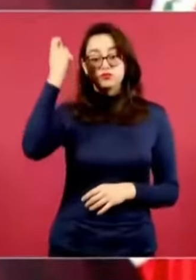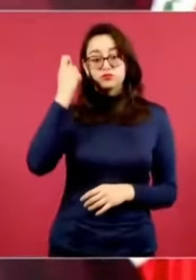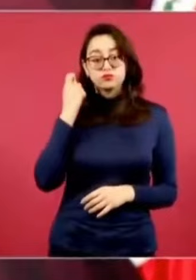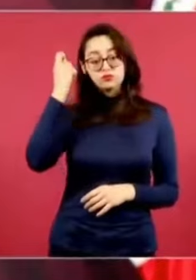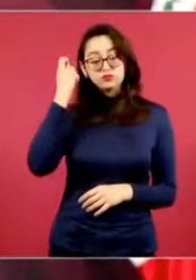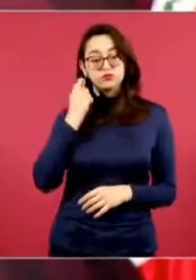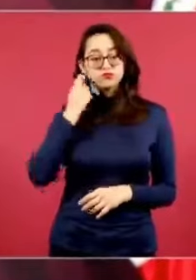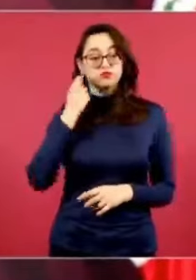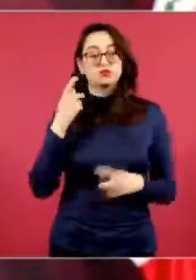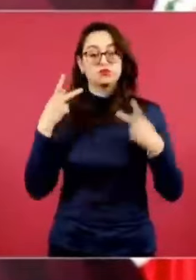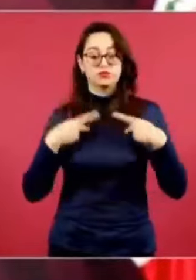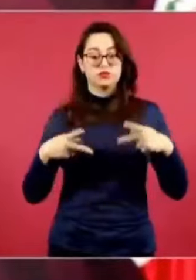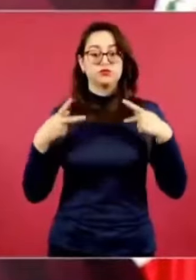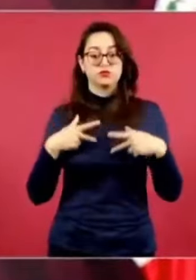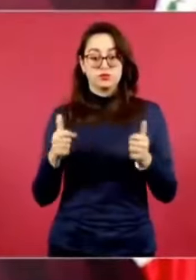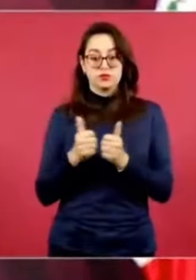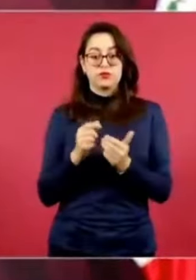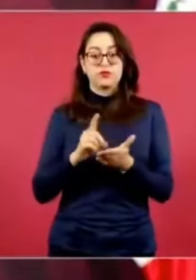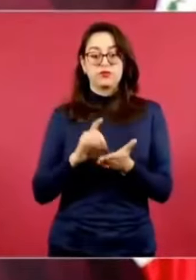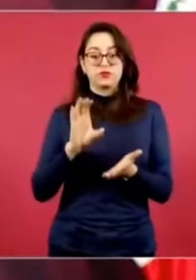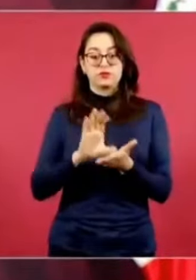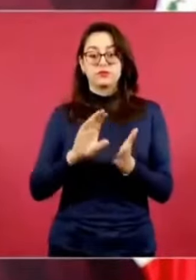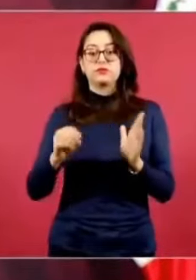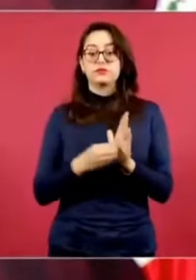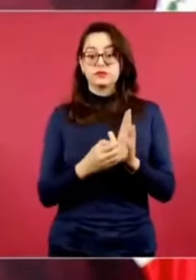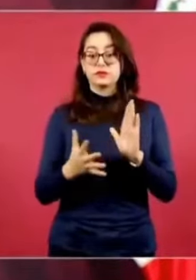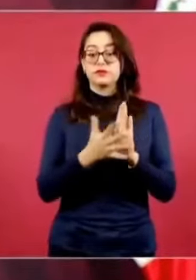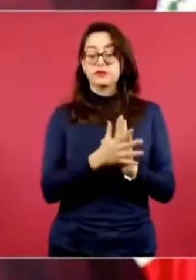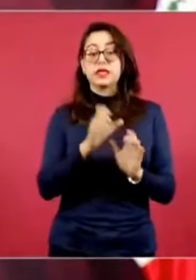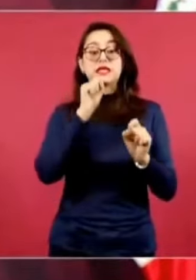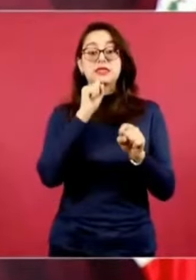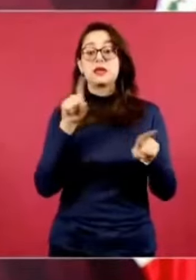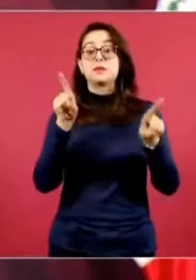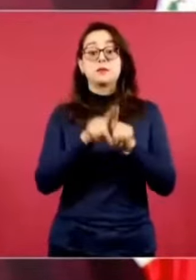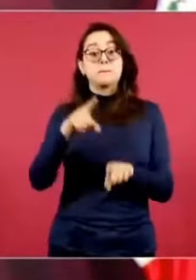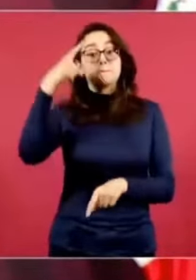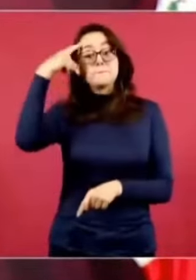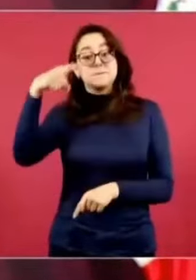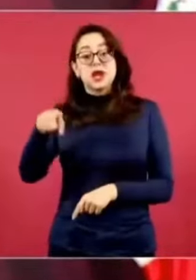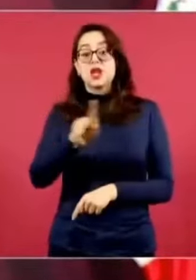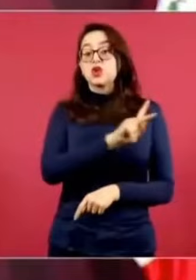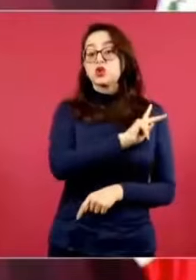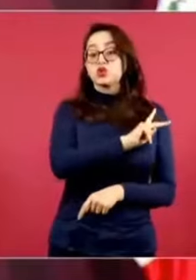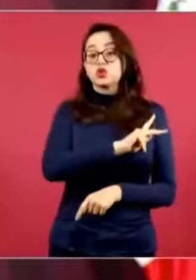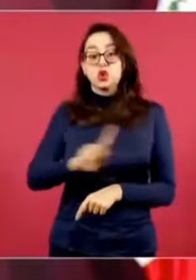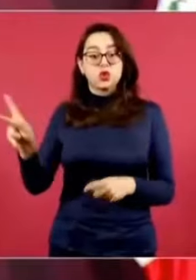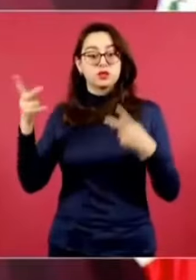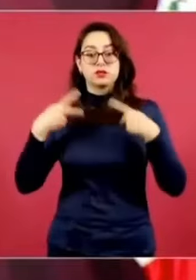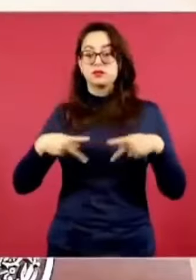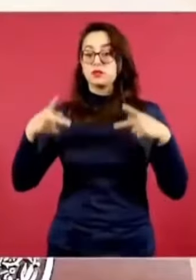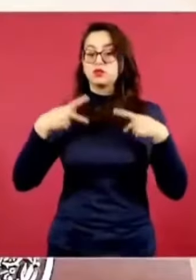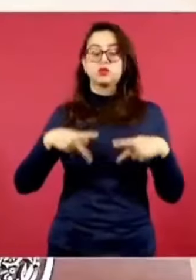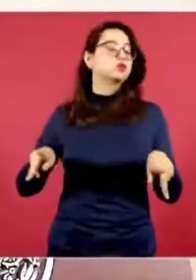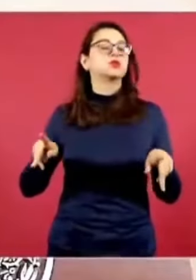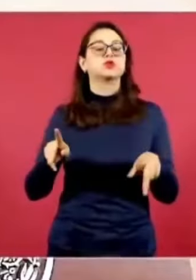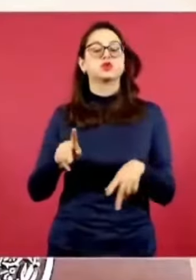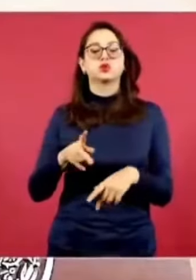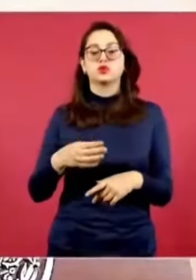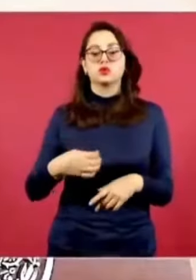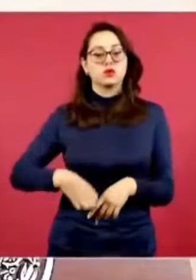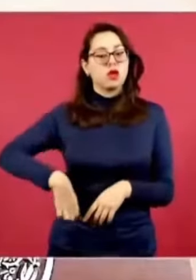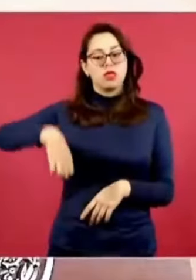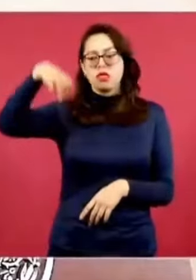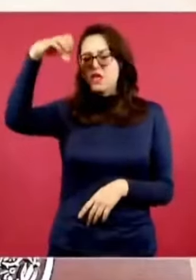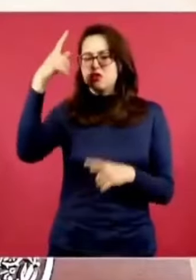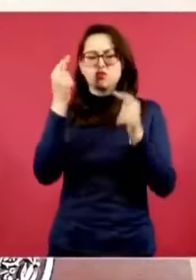con discapacidad y va a ser universal para todas las edades. Entonces, eso va a